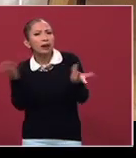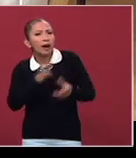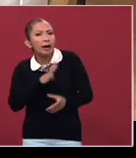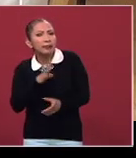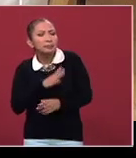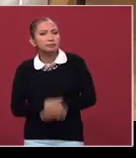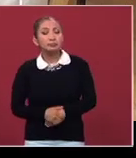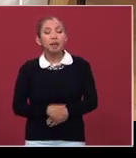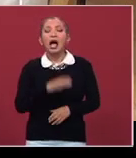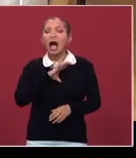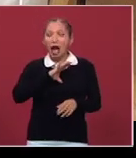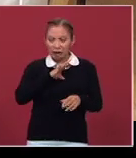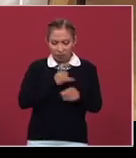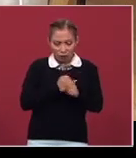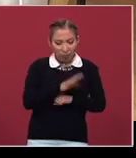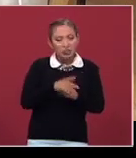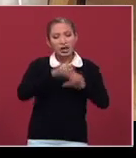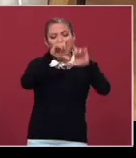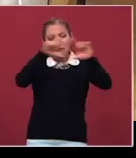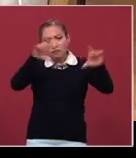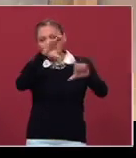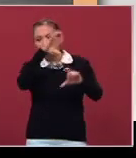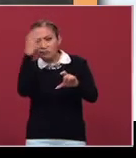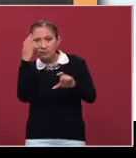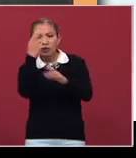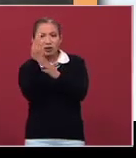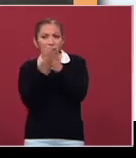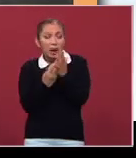Por supuesto. Información e iconografía.